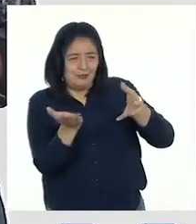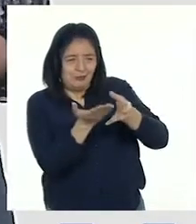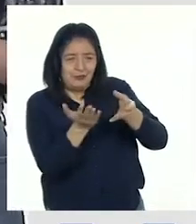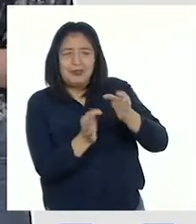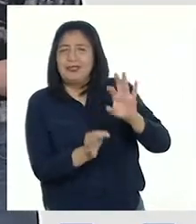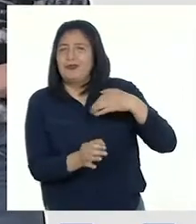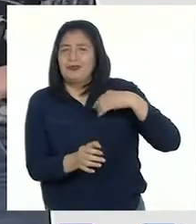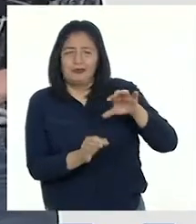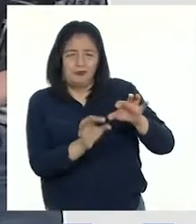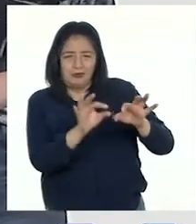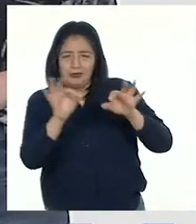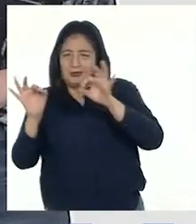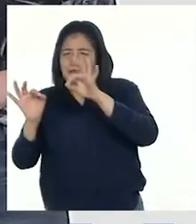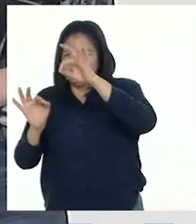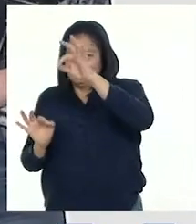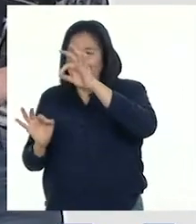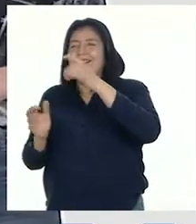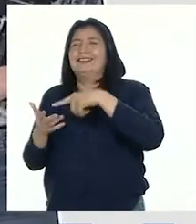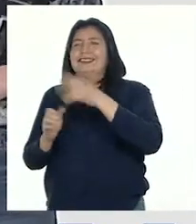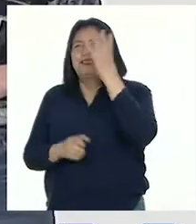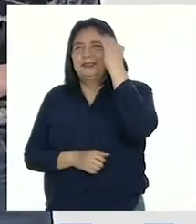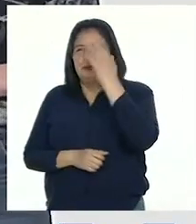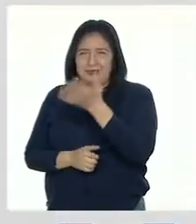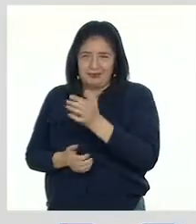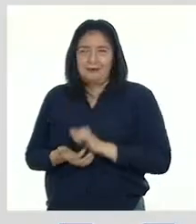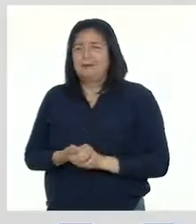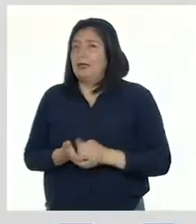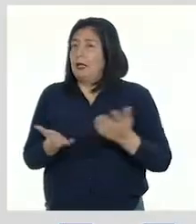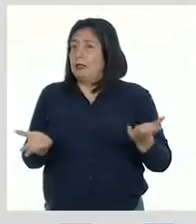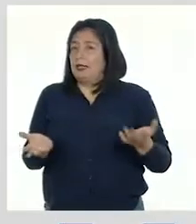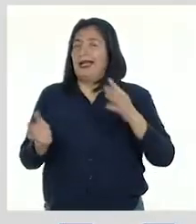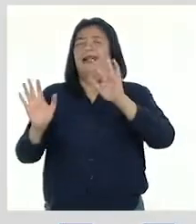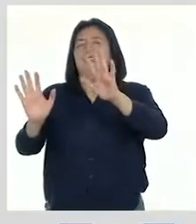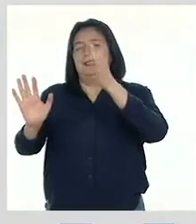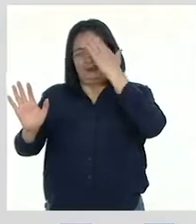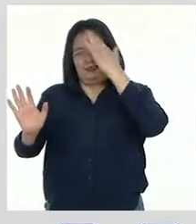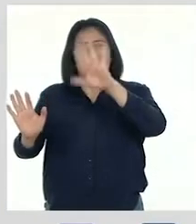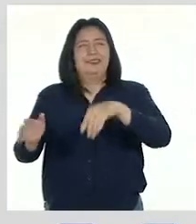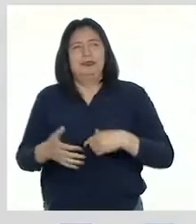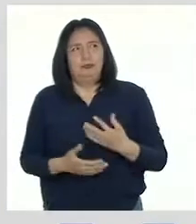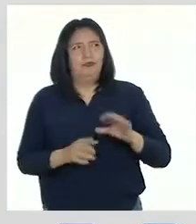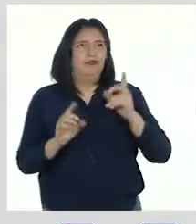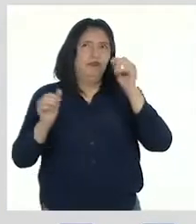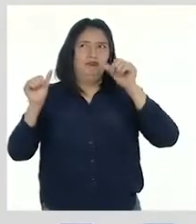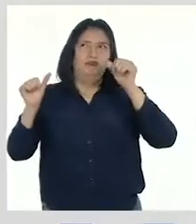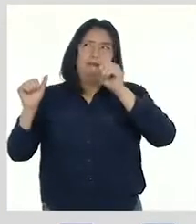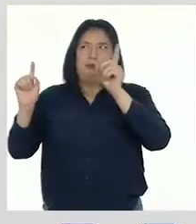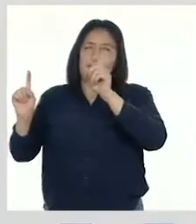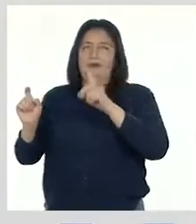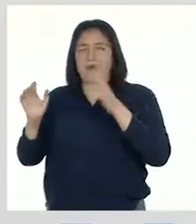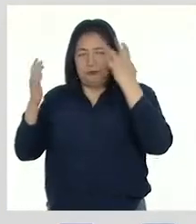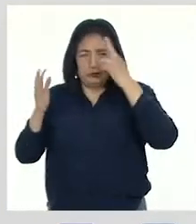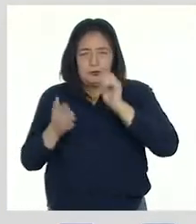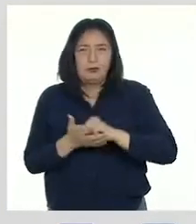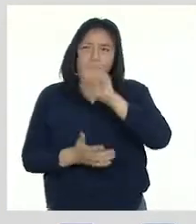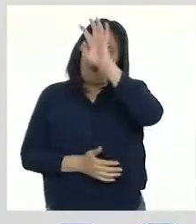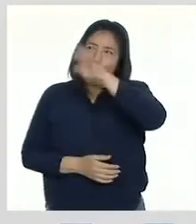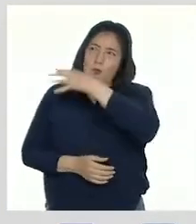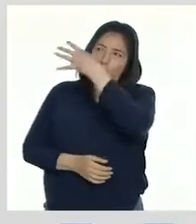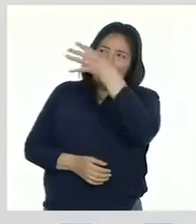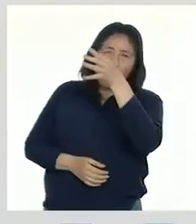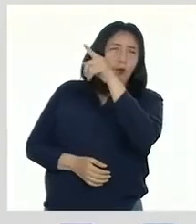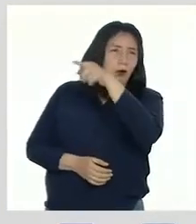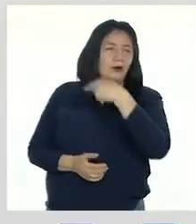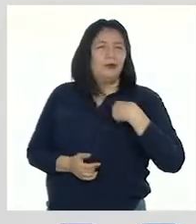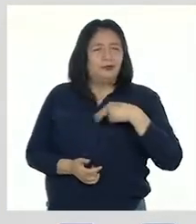seleccionemos y que forman parte de esta experiencia. Lo sé, sé, sé, tienen muchas preguntas. Por eso hicimos un cuadro con las